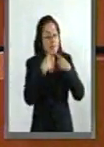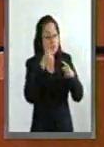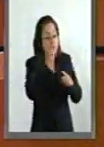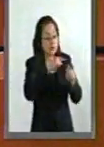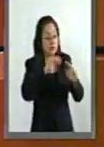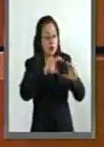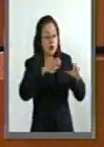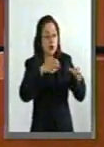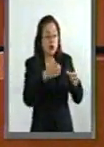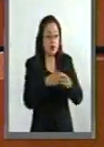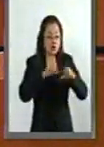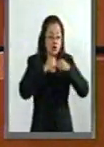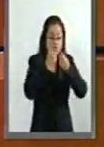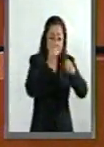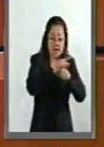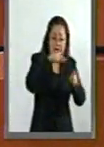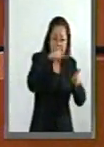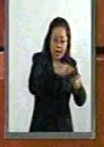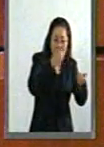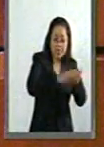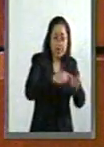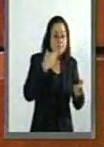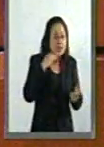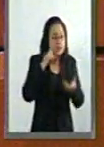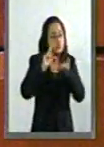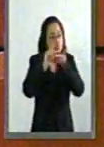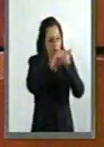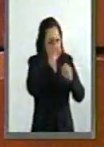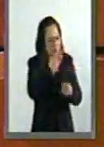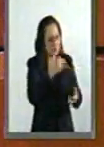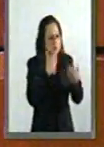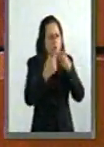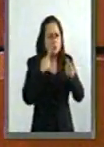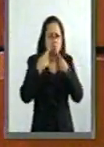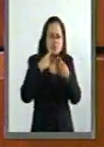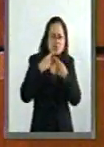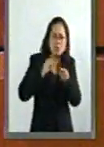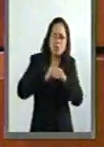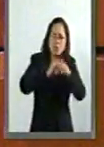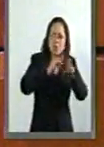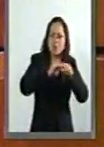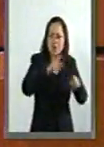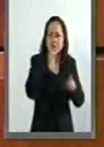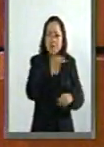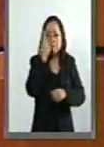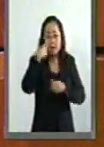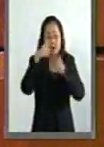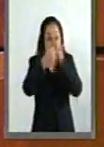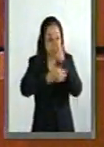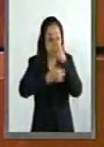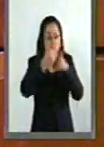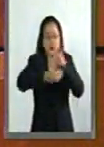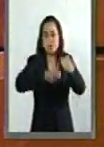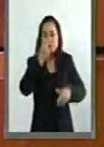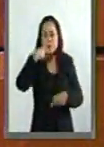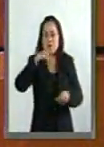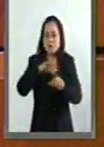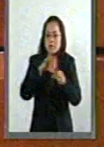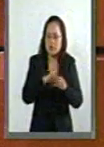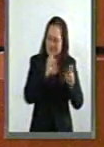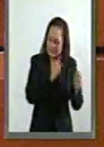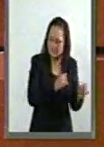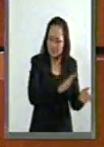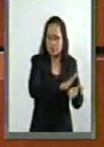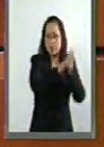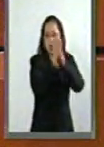redes sociales, que obviamente son dinámicas, inciden mucho en los procesos de decisión ahora, pero sobre todo a un